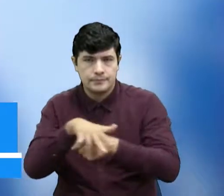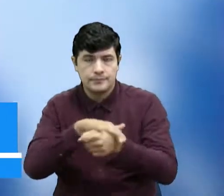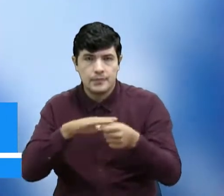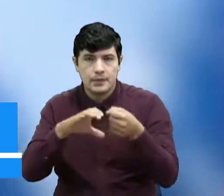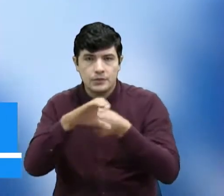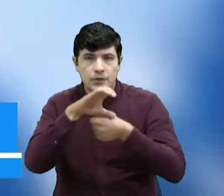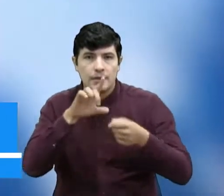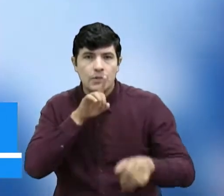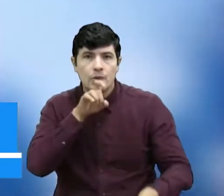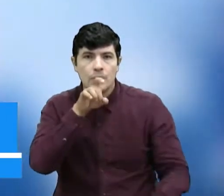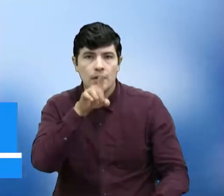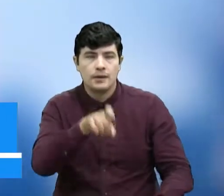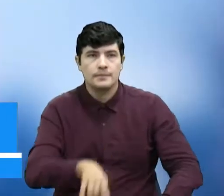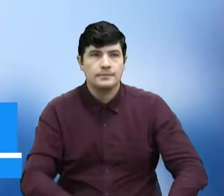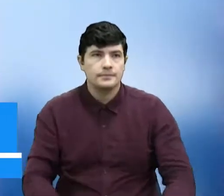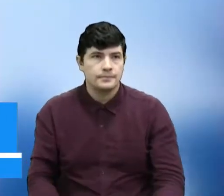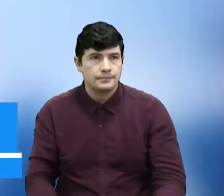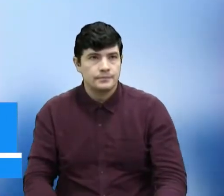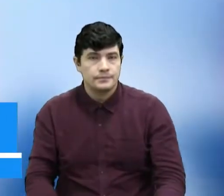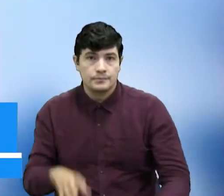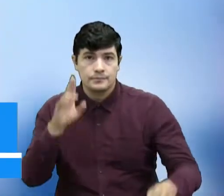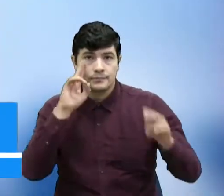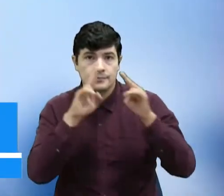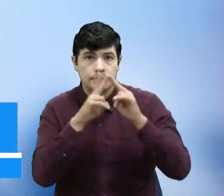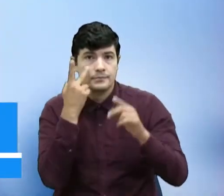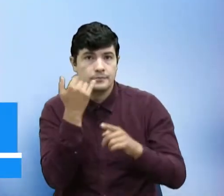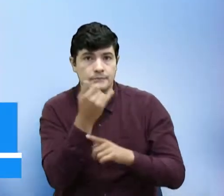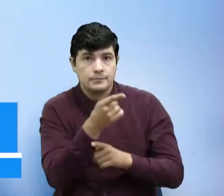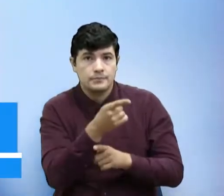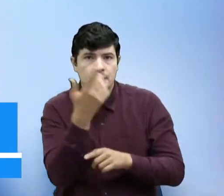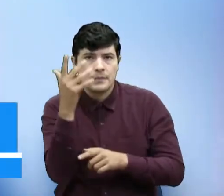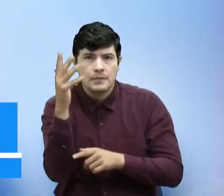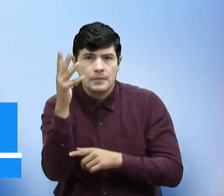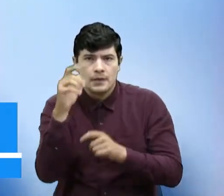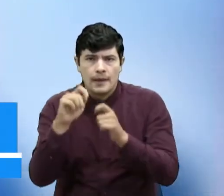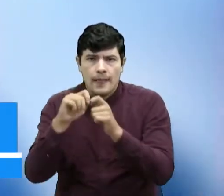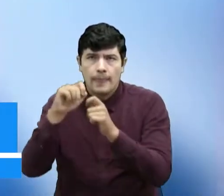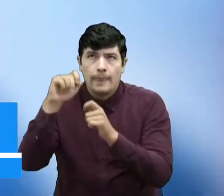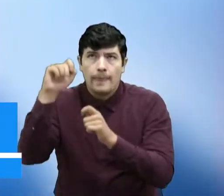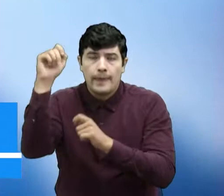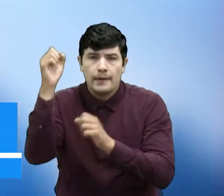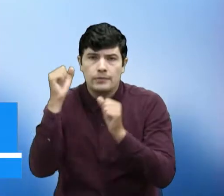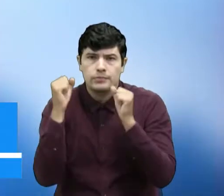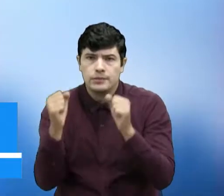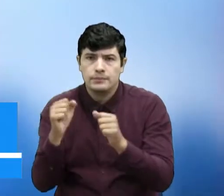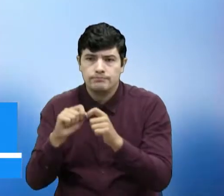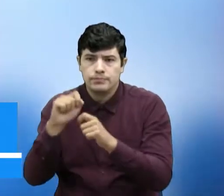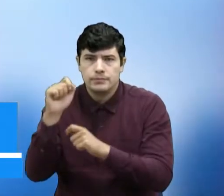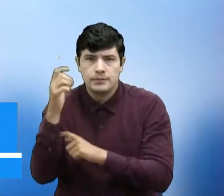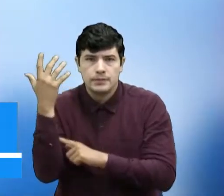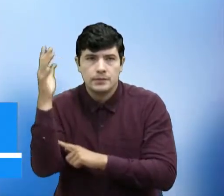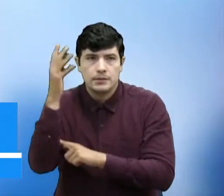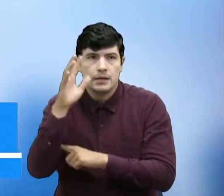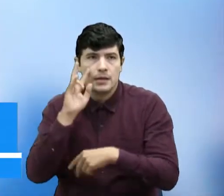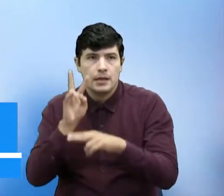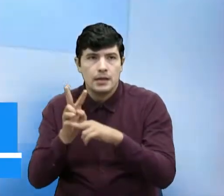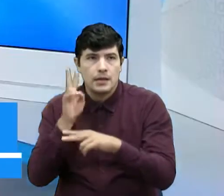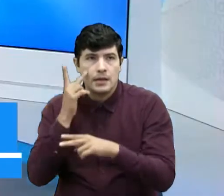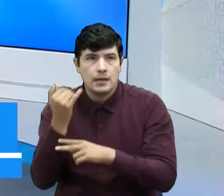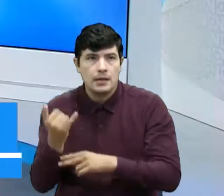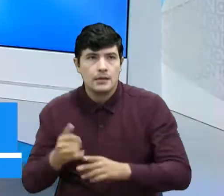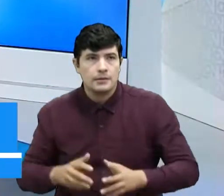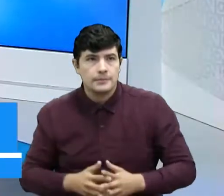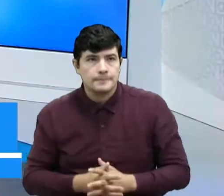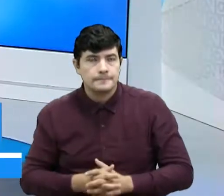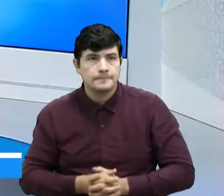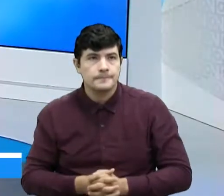Bucaramanga. Aquí como podemos observar está este árbol que hace bastante obstáculo para los camiones que pasan